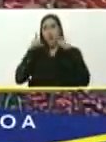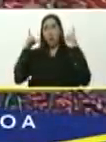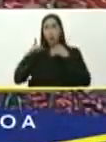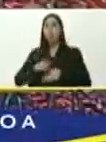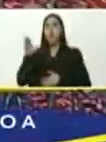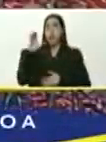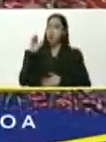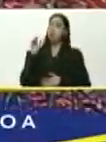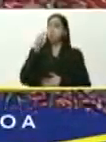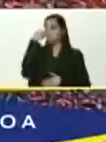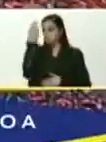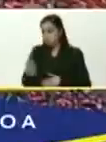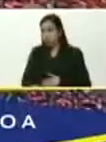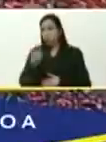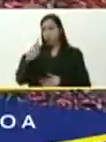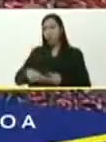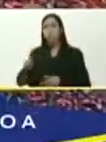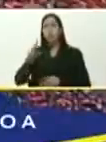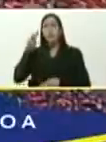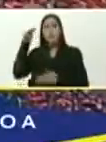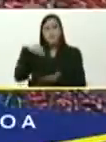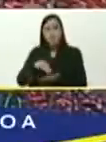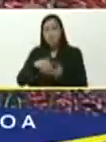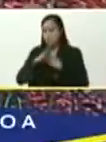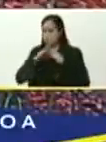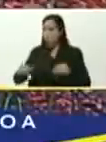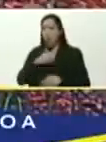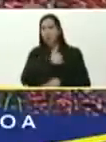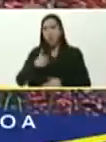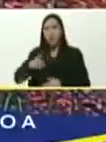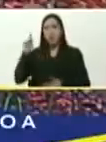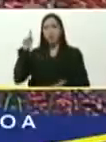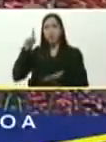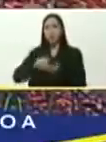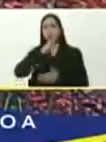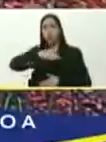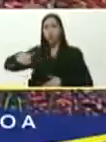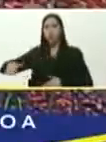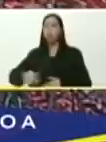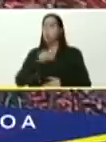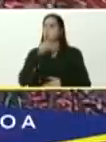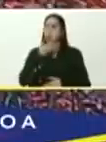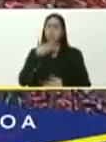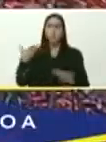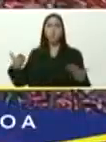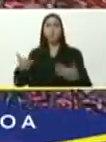caraqueños, por mirandinos, y por todos los que pasan por La Guaira, es una belleza,